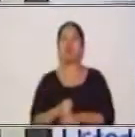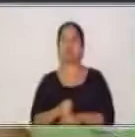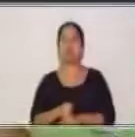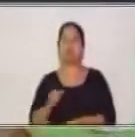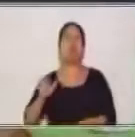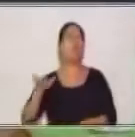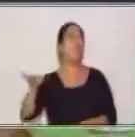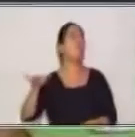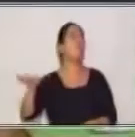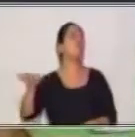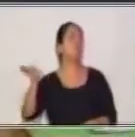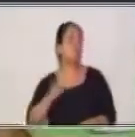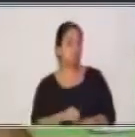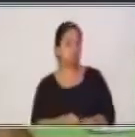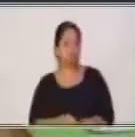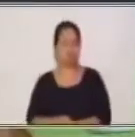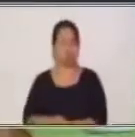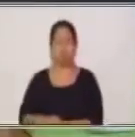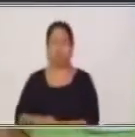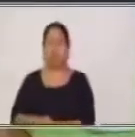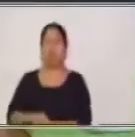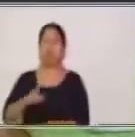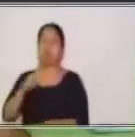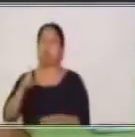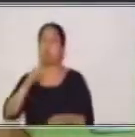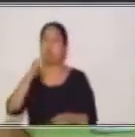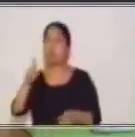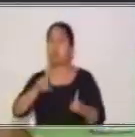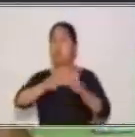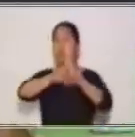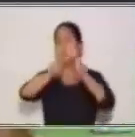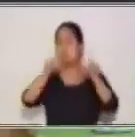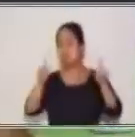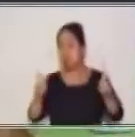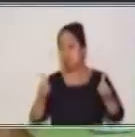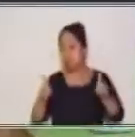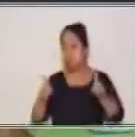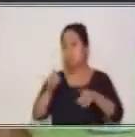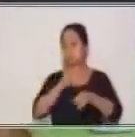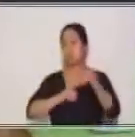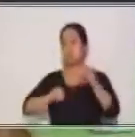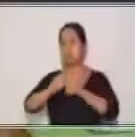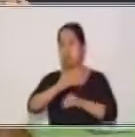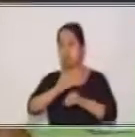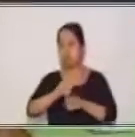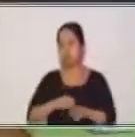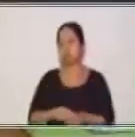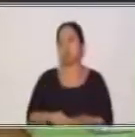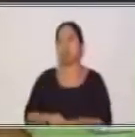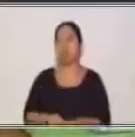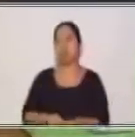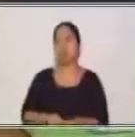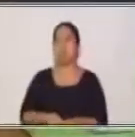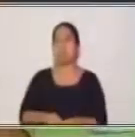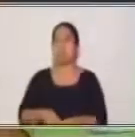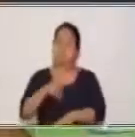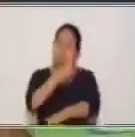vamos a hablar de la historia de estos cambios en la segunda persona. Y es que en el siglo XVI,